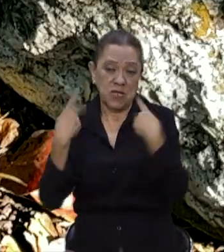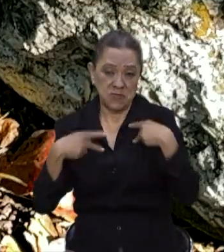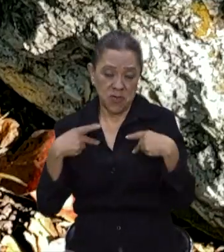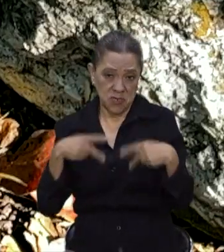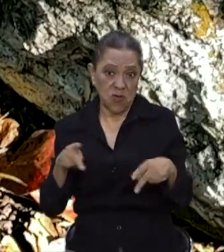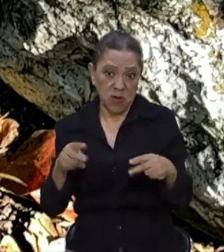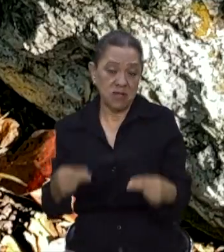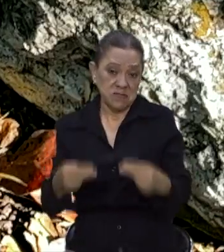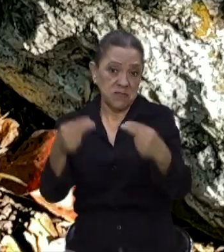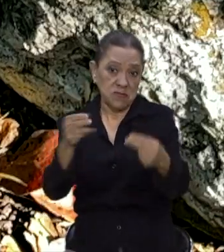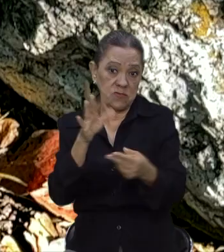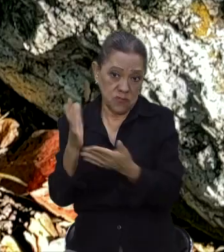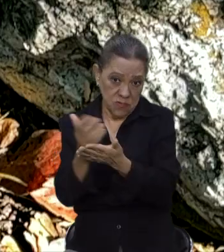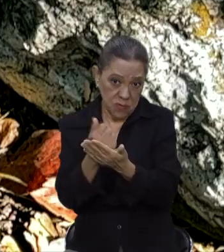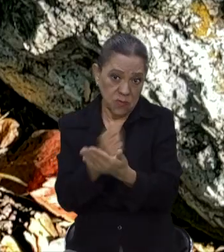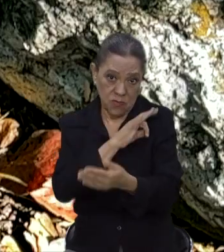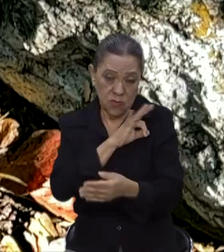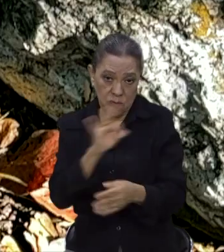habitantes.